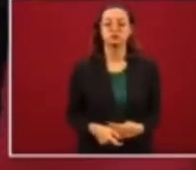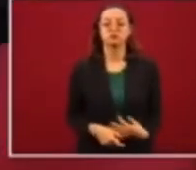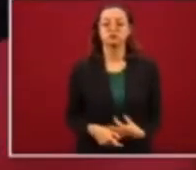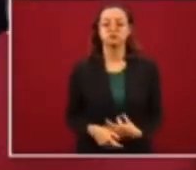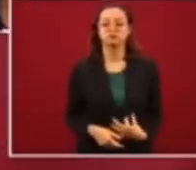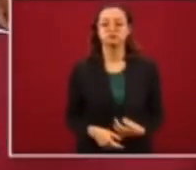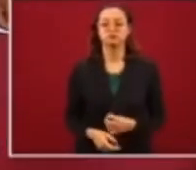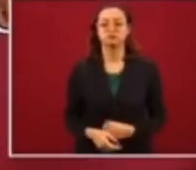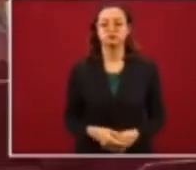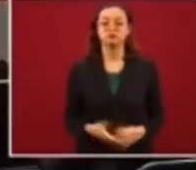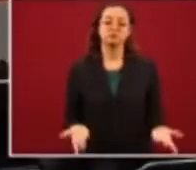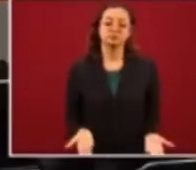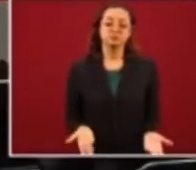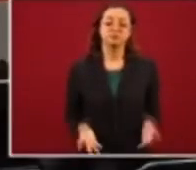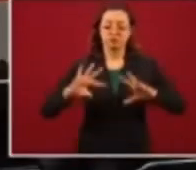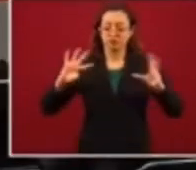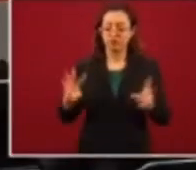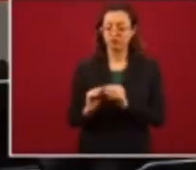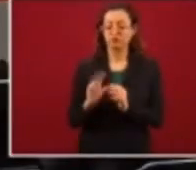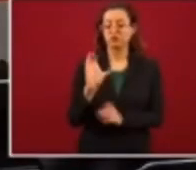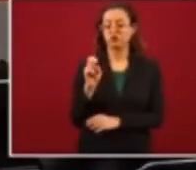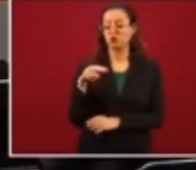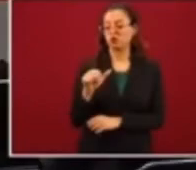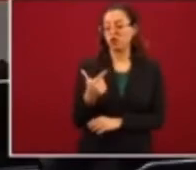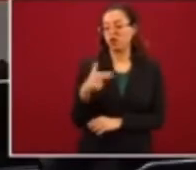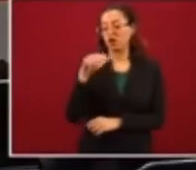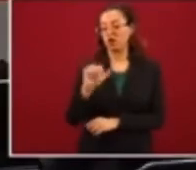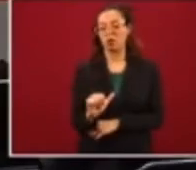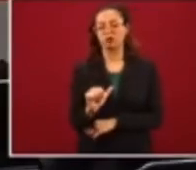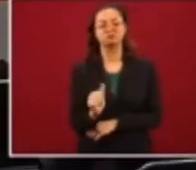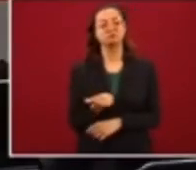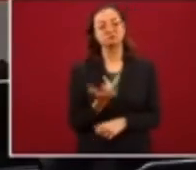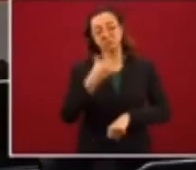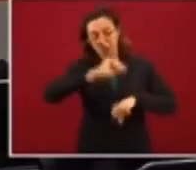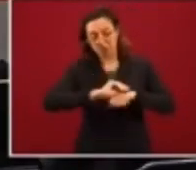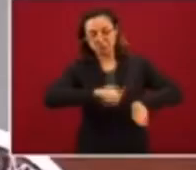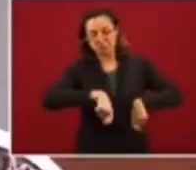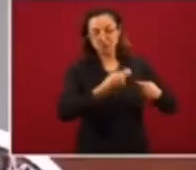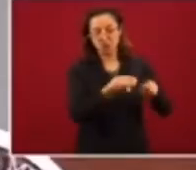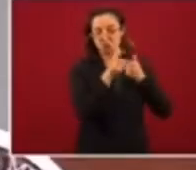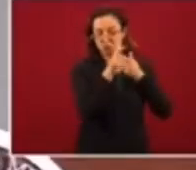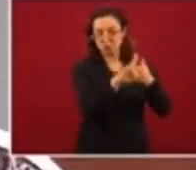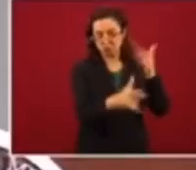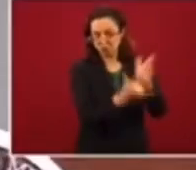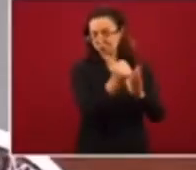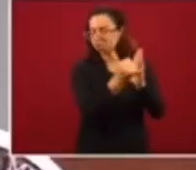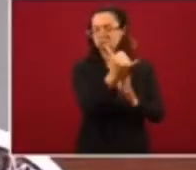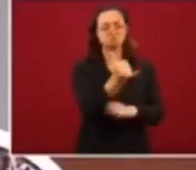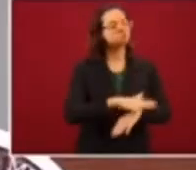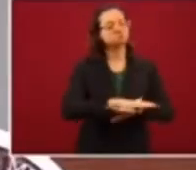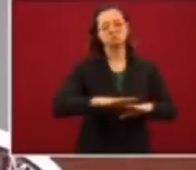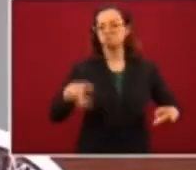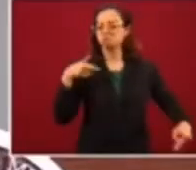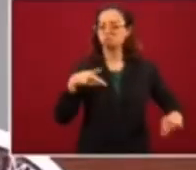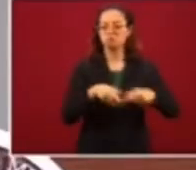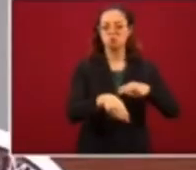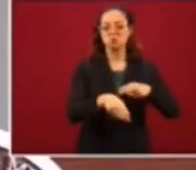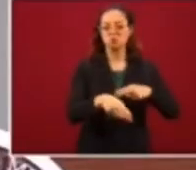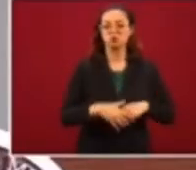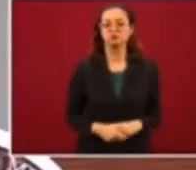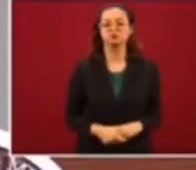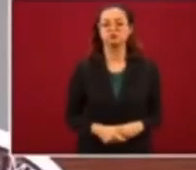como consecuencia, la Conagua ya no dará los permisos correspondientes que estaban pendientes para la operación de la planta,